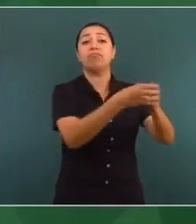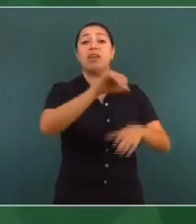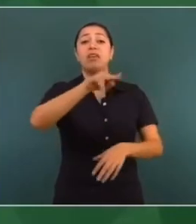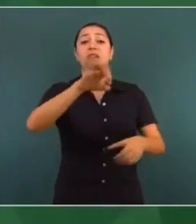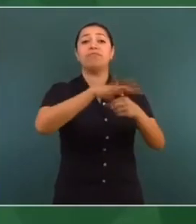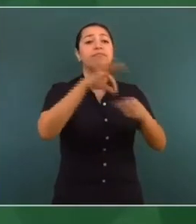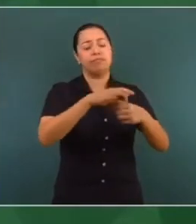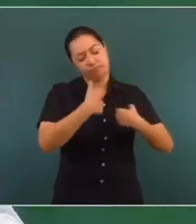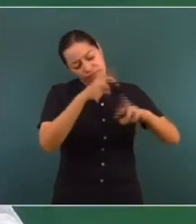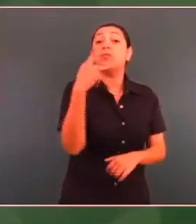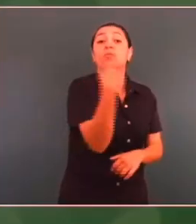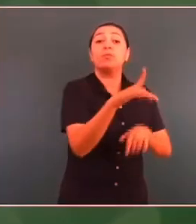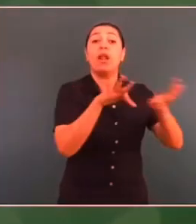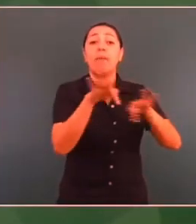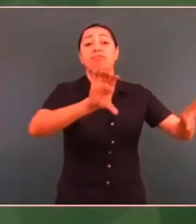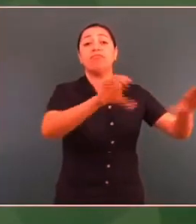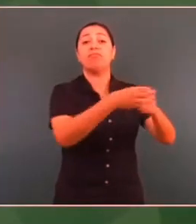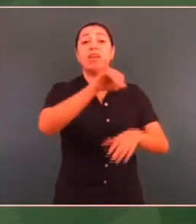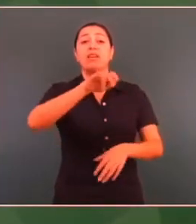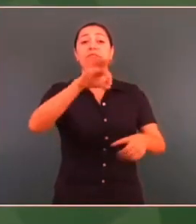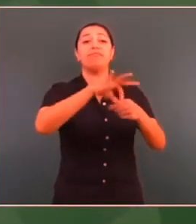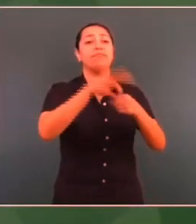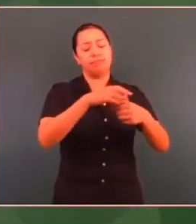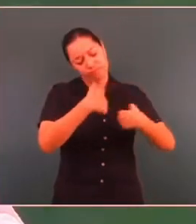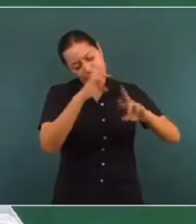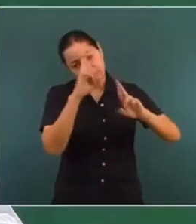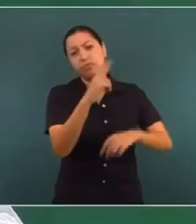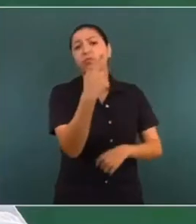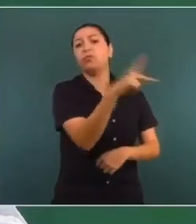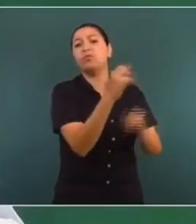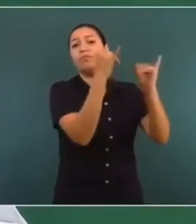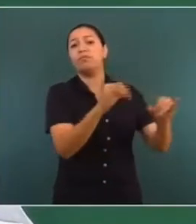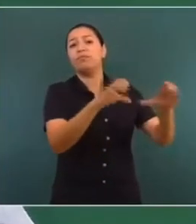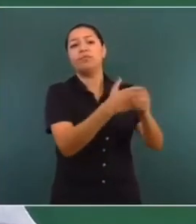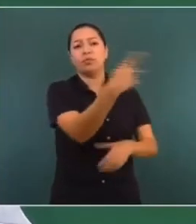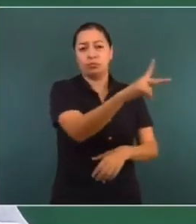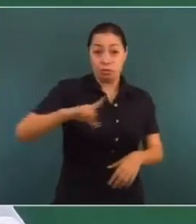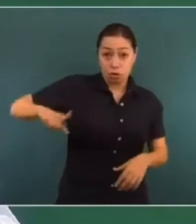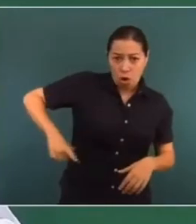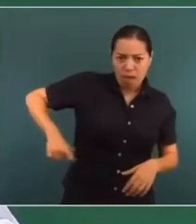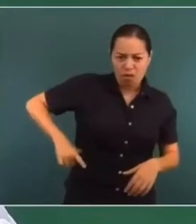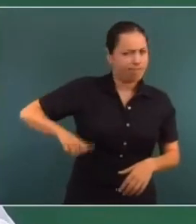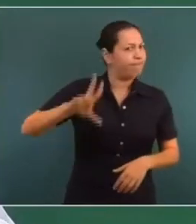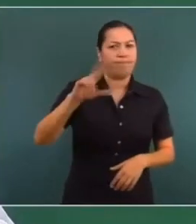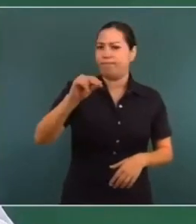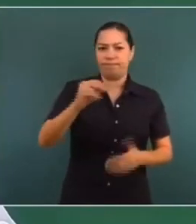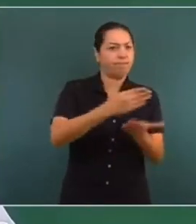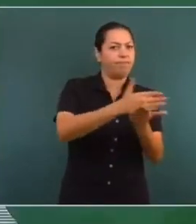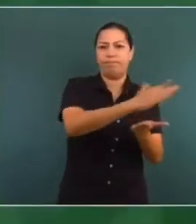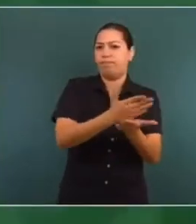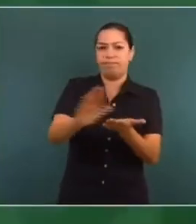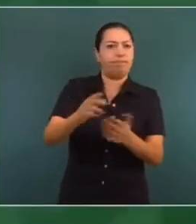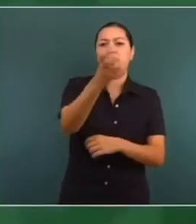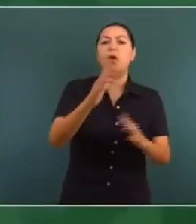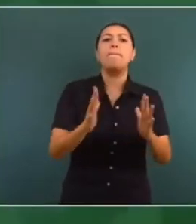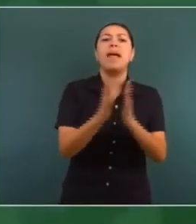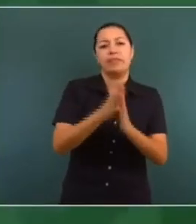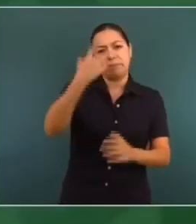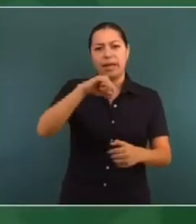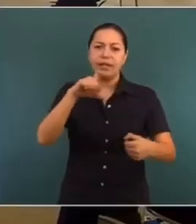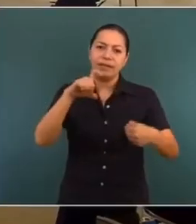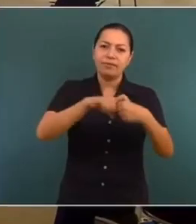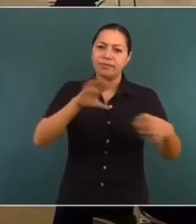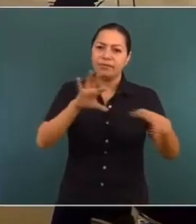se tiene que respetar su autonomía. Y se tiene que respetar su autonomía. Gobernación no tiene por qué participar en esto. No le